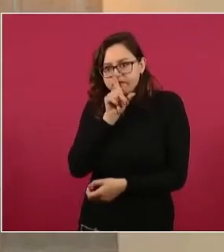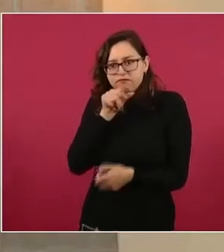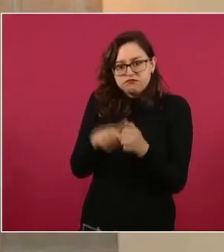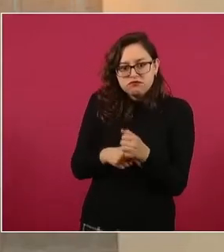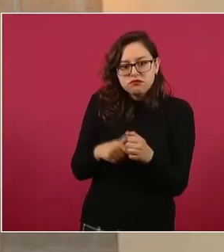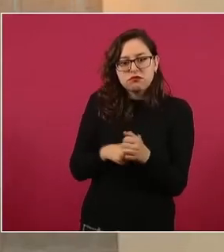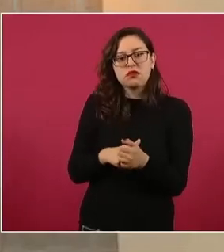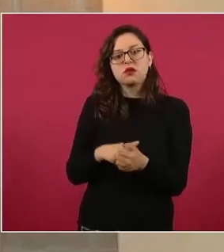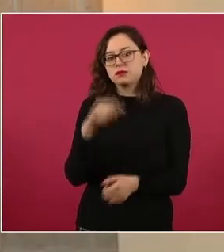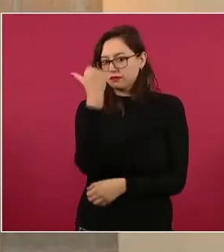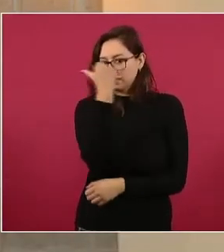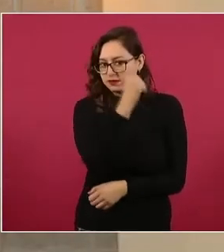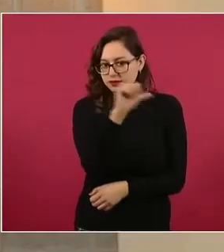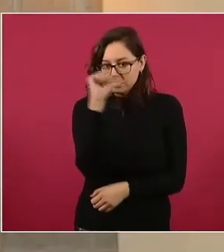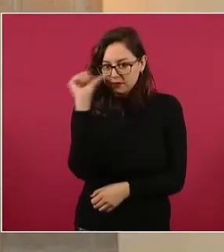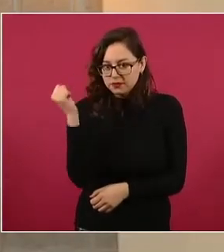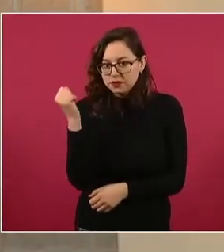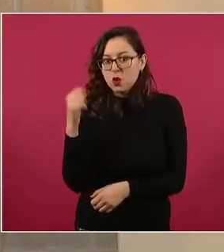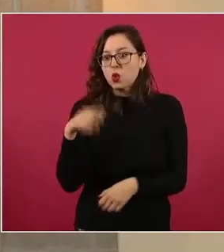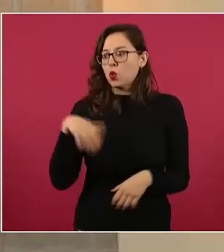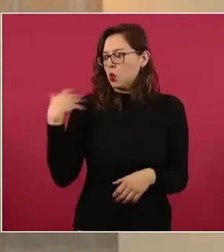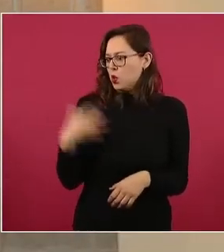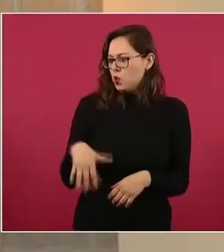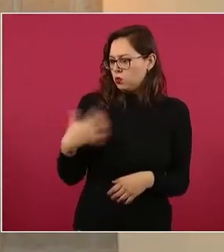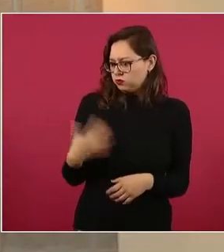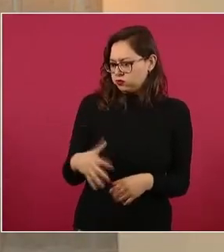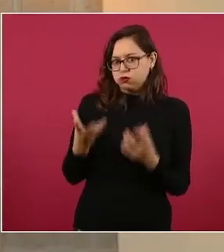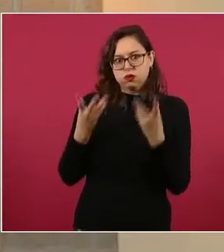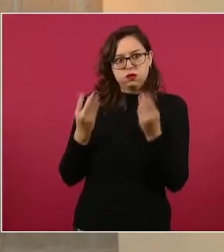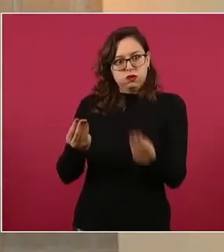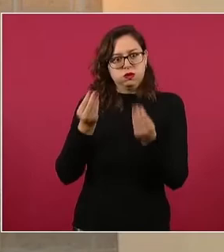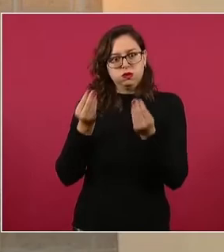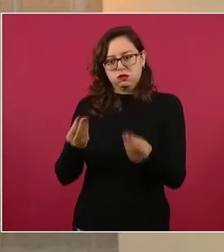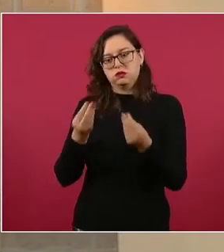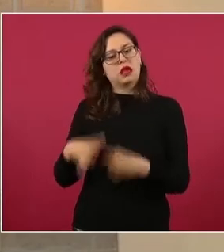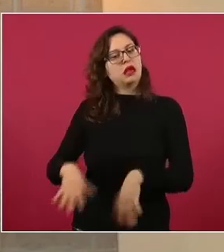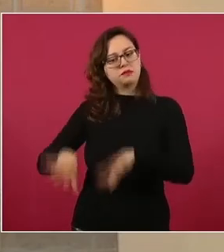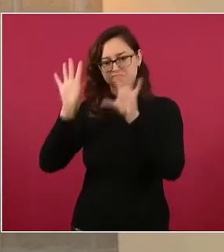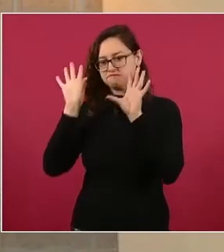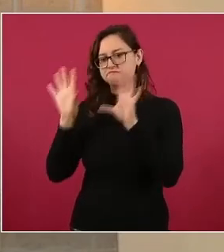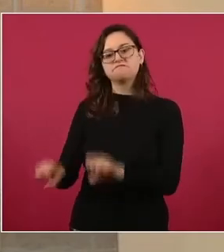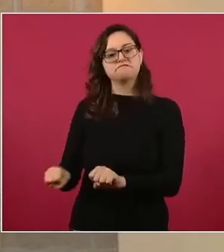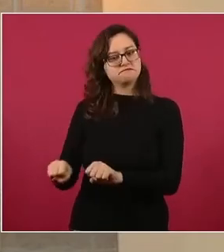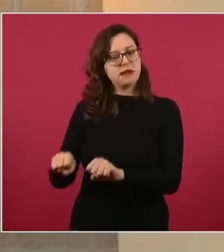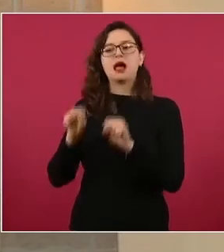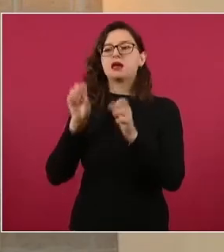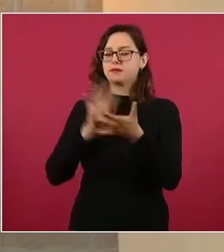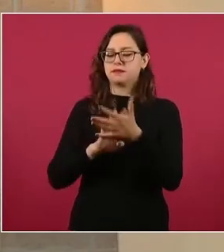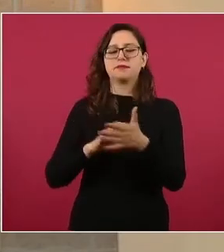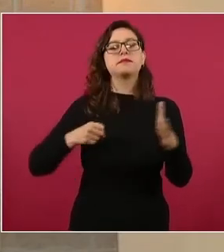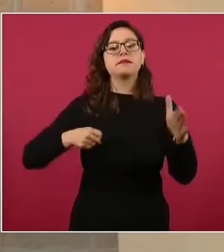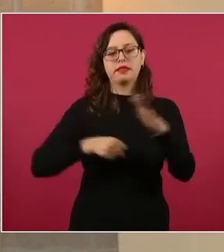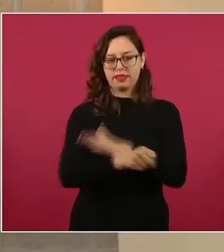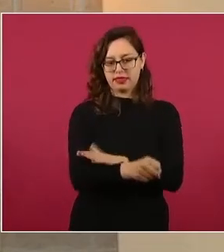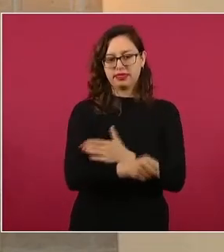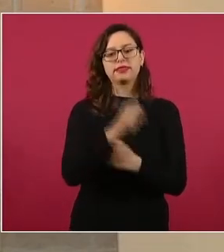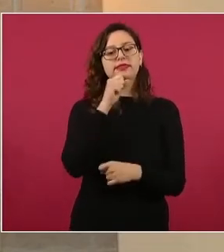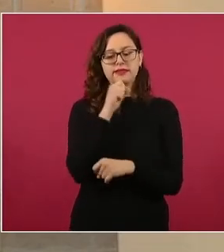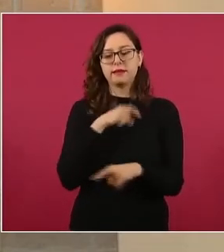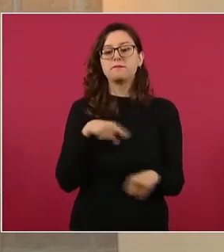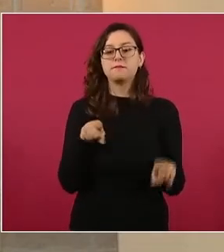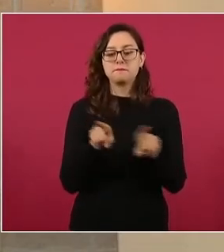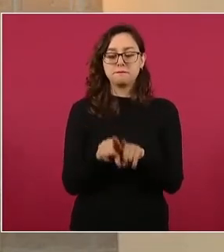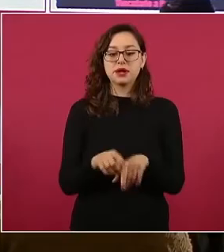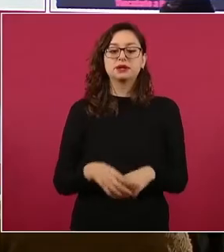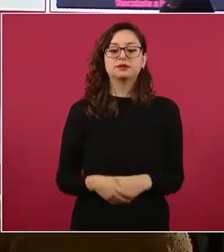y que fueron detenidas en una operación aquí en la Ciudad de México, ya fueron vinculados también a proceso penal. Y el